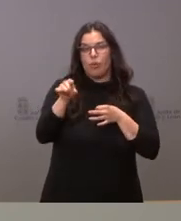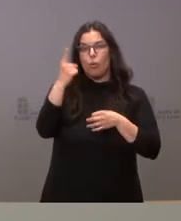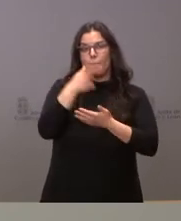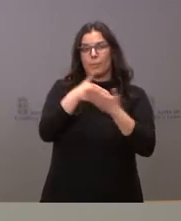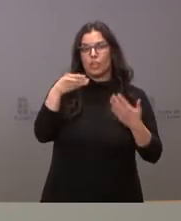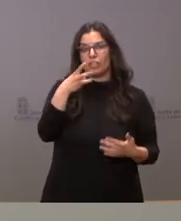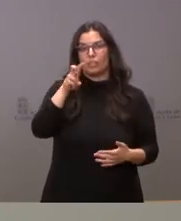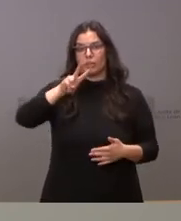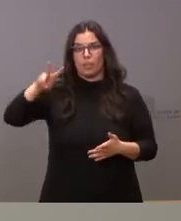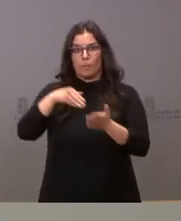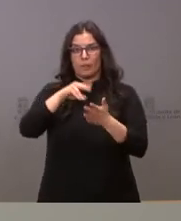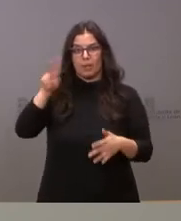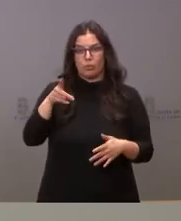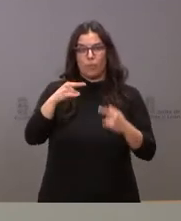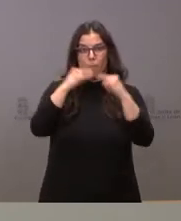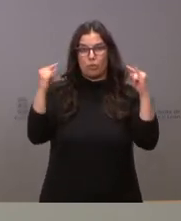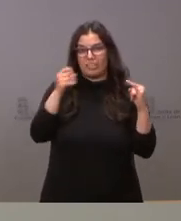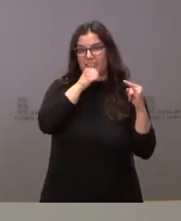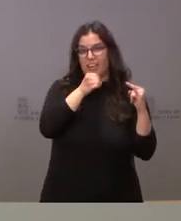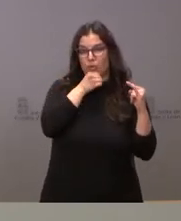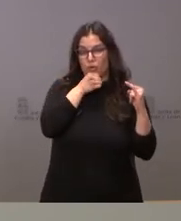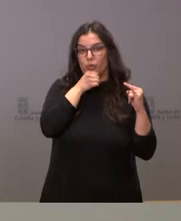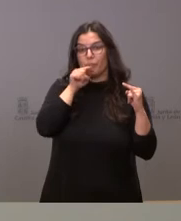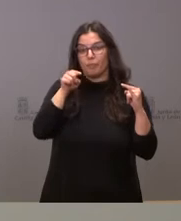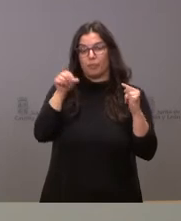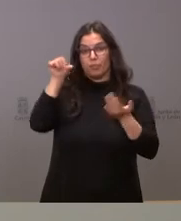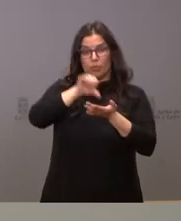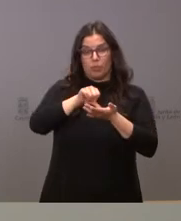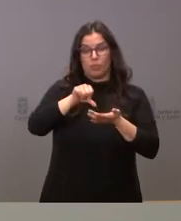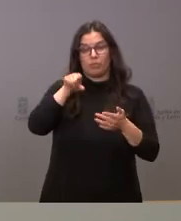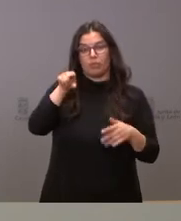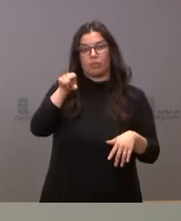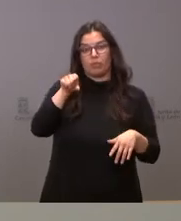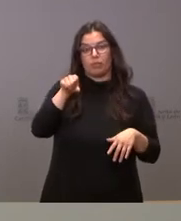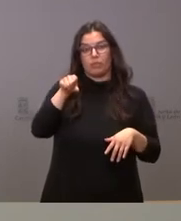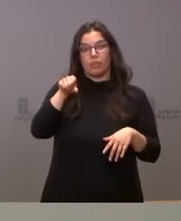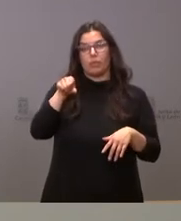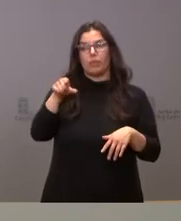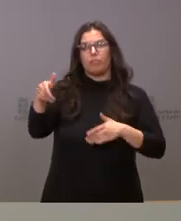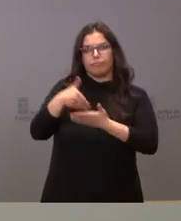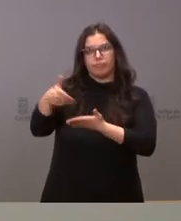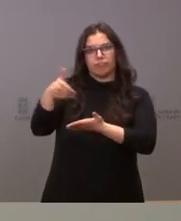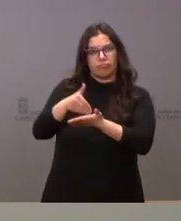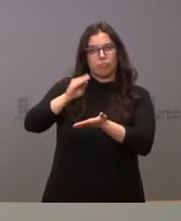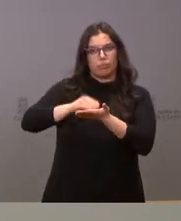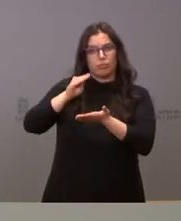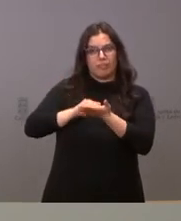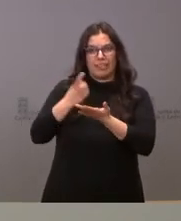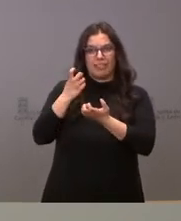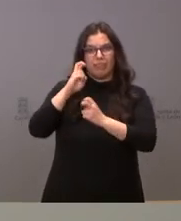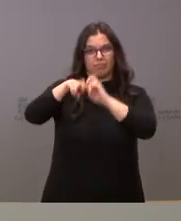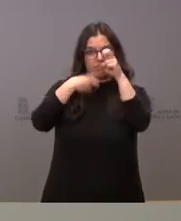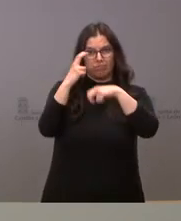veintidós mil euros. Es el puente viejo de la ciudad que ha sido requerida en sucesivas ocasiones la intervención